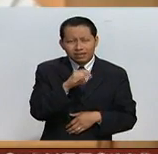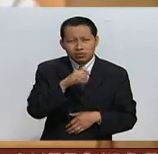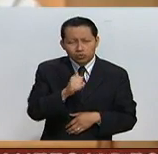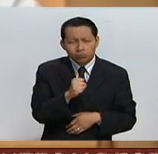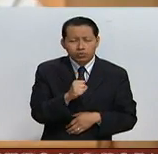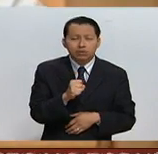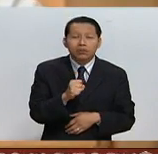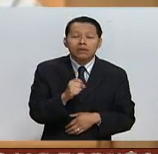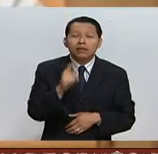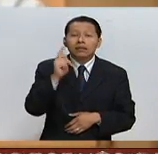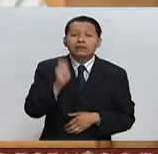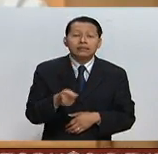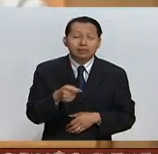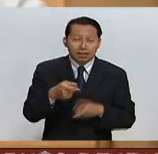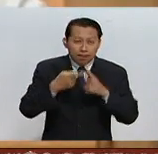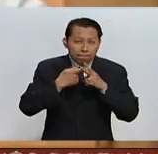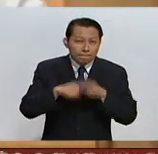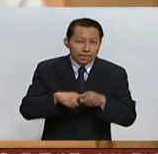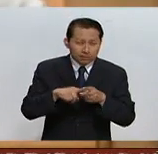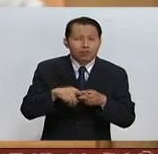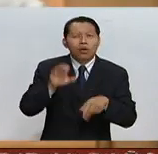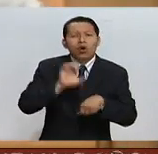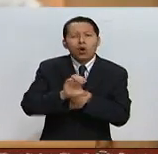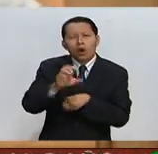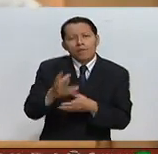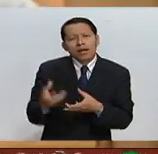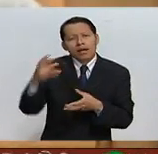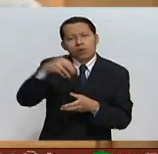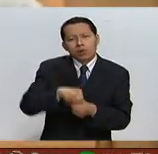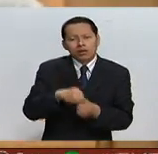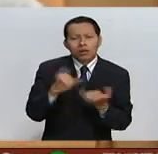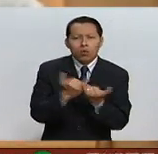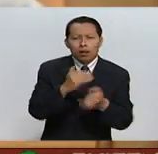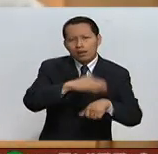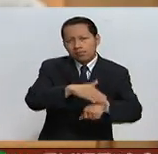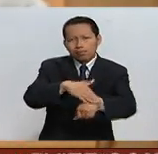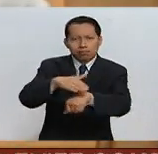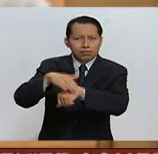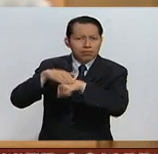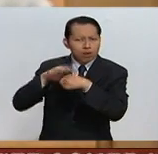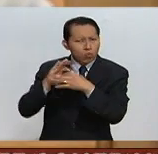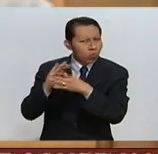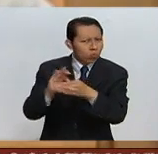este es el punto de partida de una Colombia incluyente e hizo un llamado a la unidad.